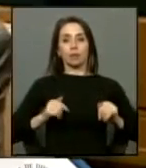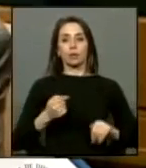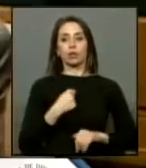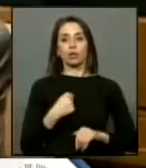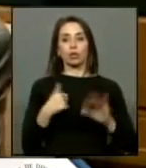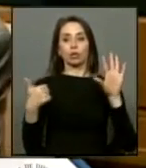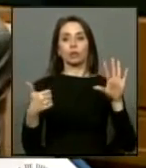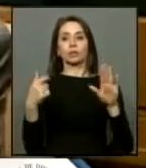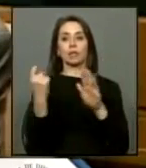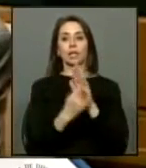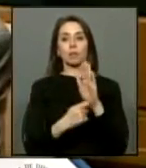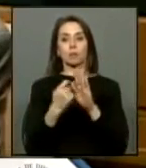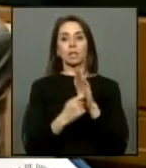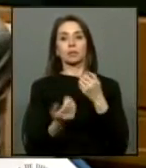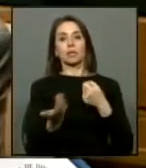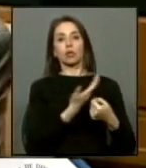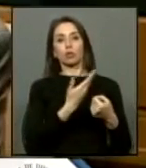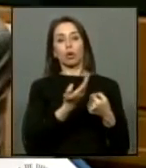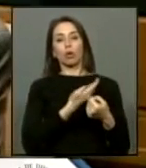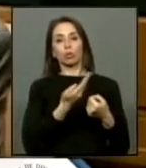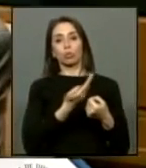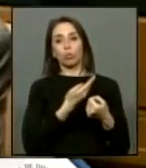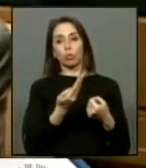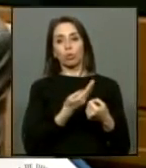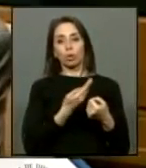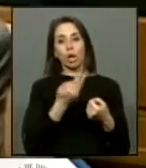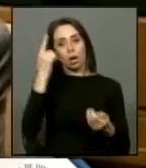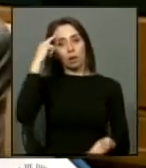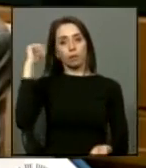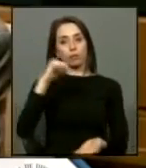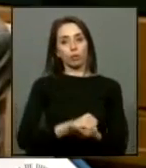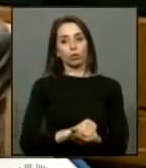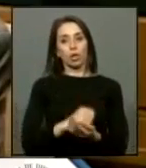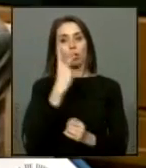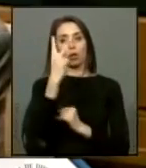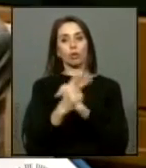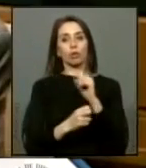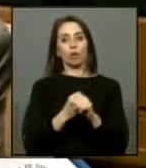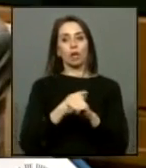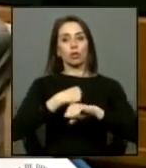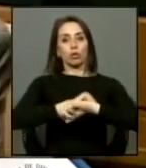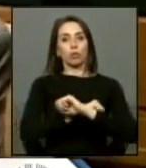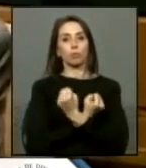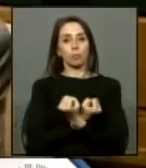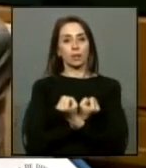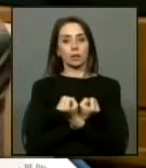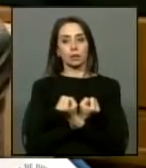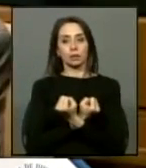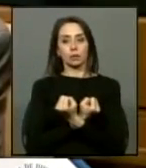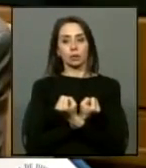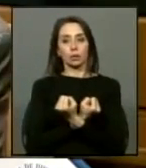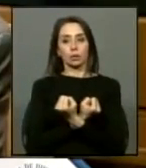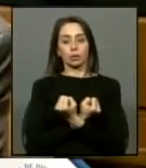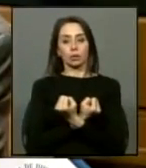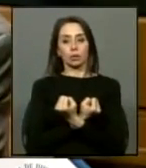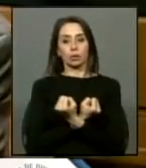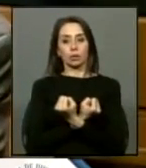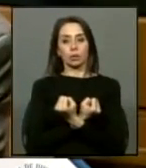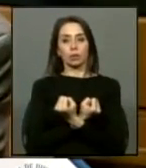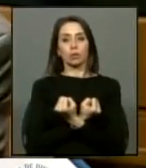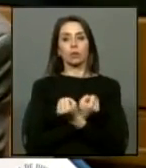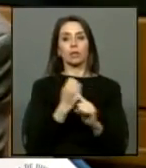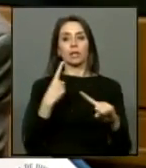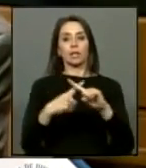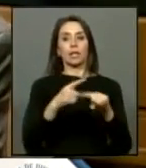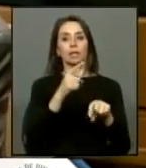6 meses fui torturado de manera brutal y estuve 2 años preso y como se supone que los